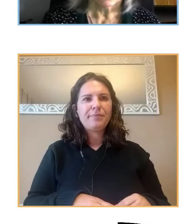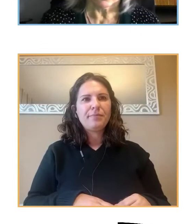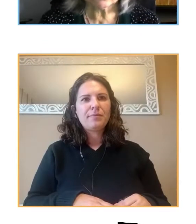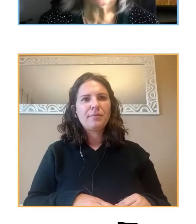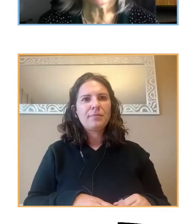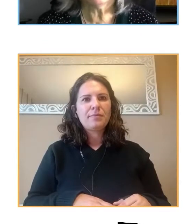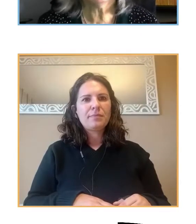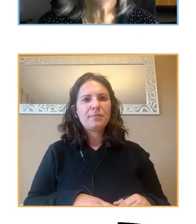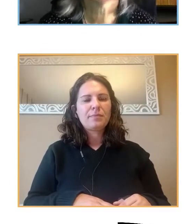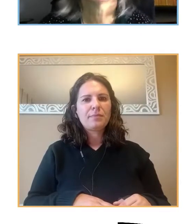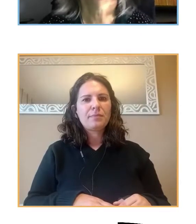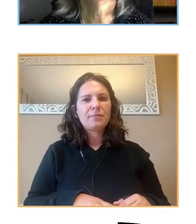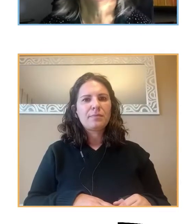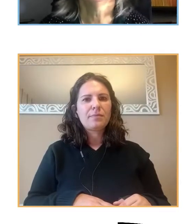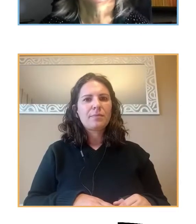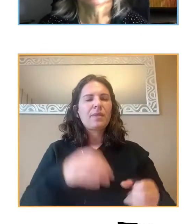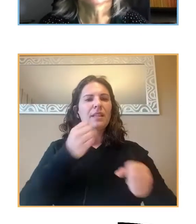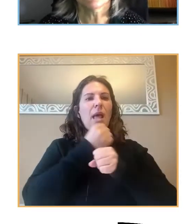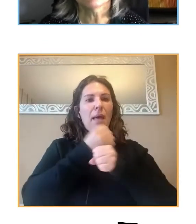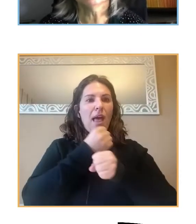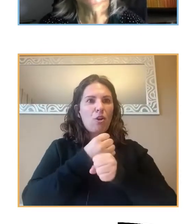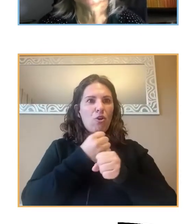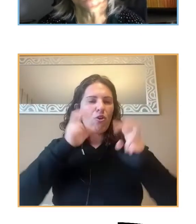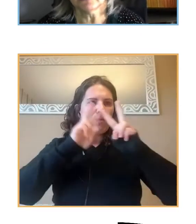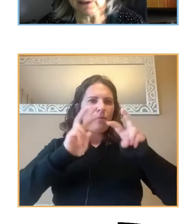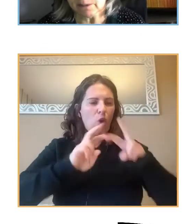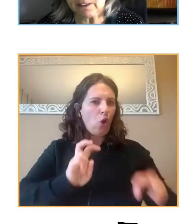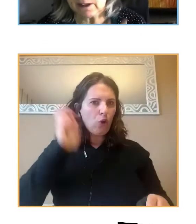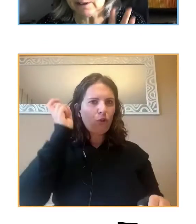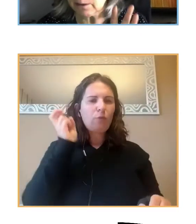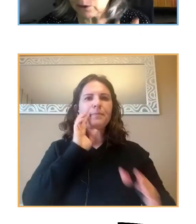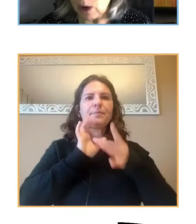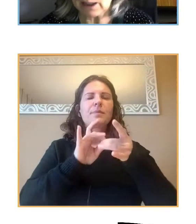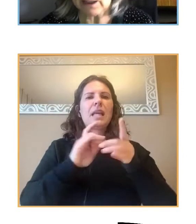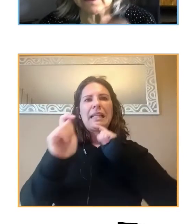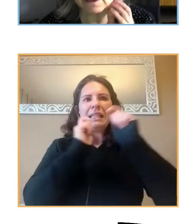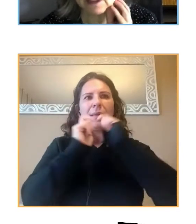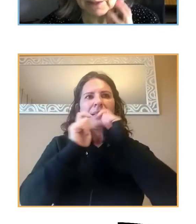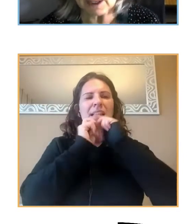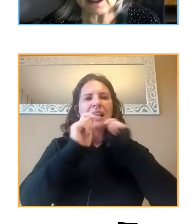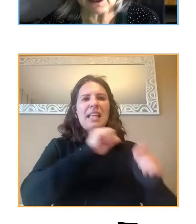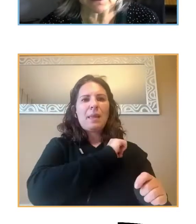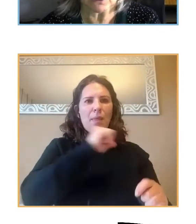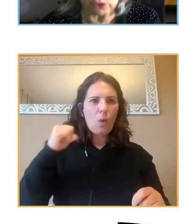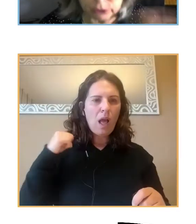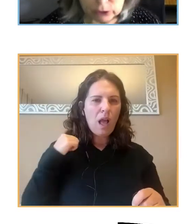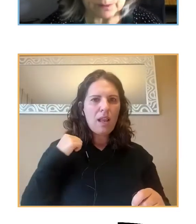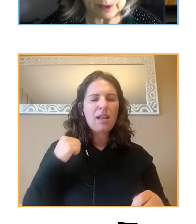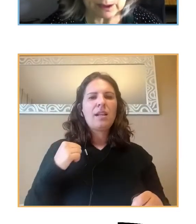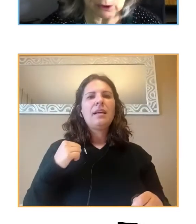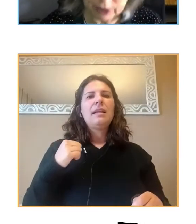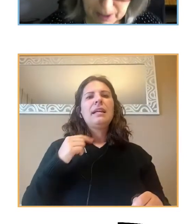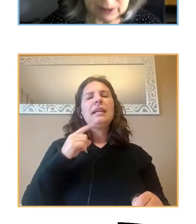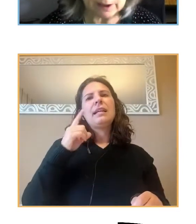Otro trabajo realizado pues con entrevistas individuales y también otra